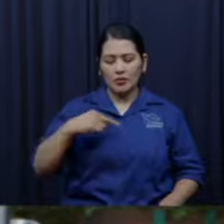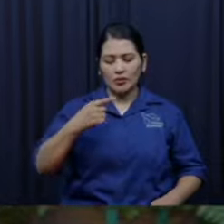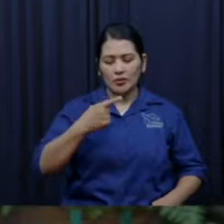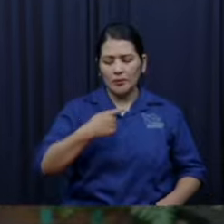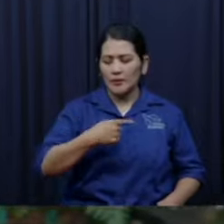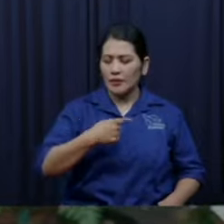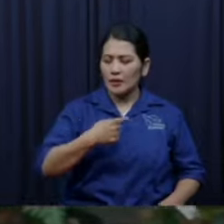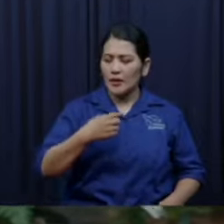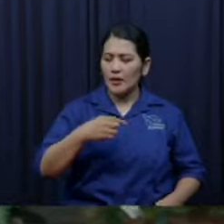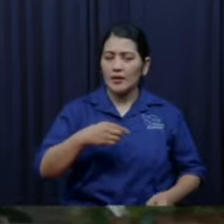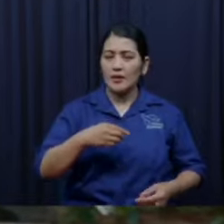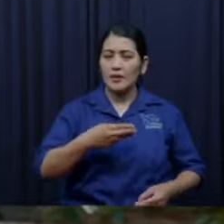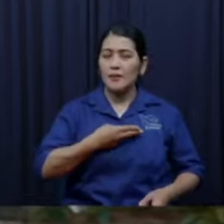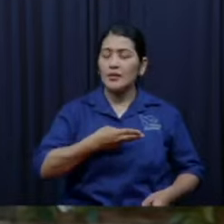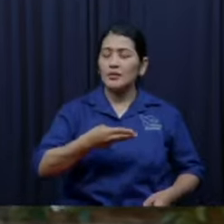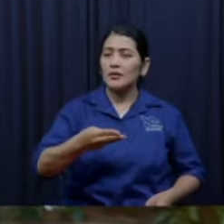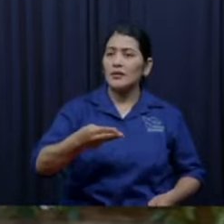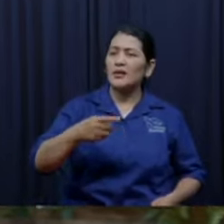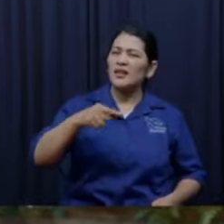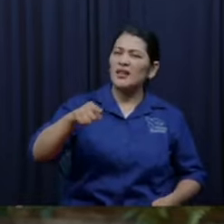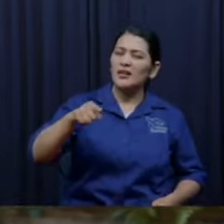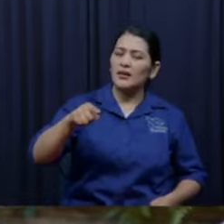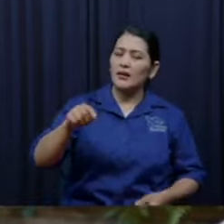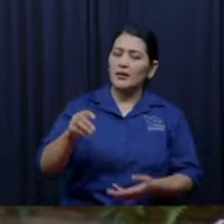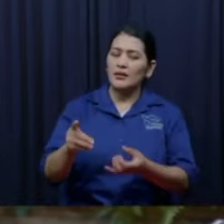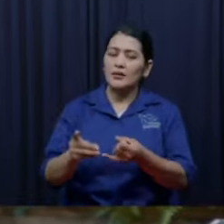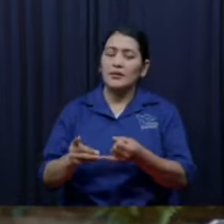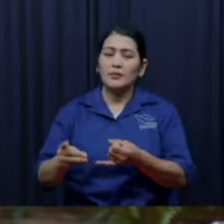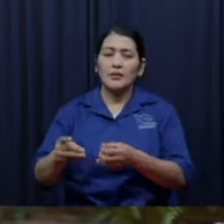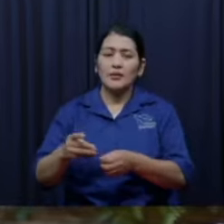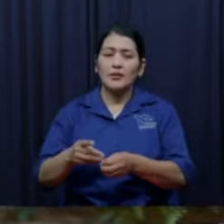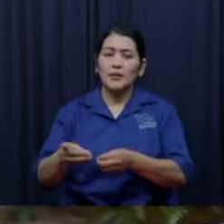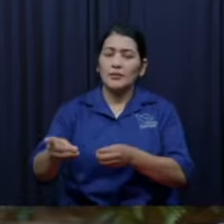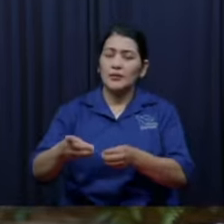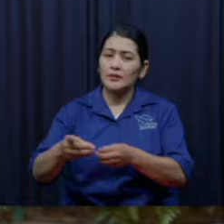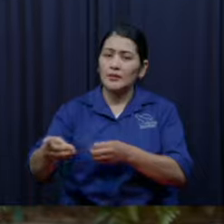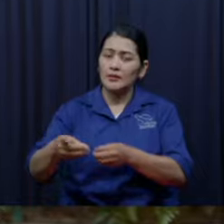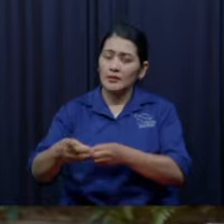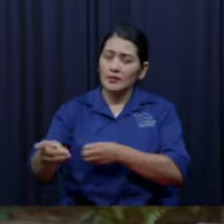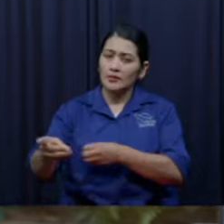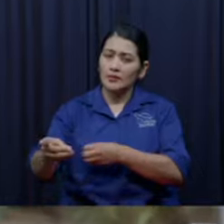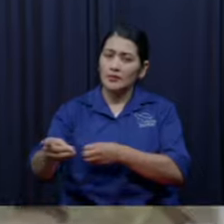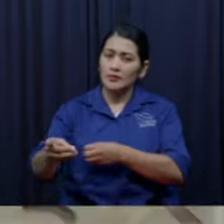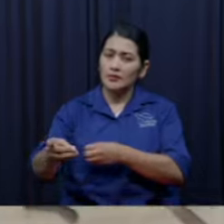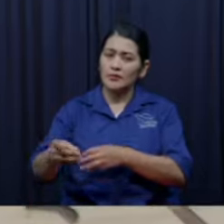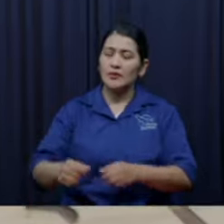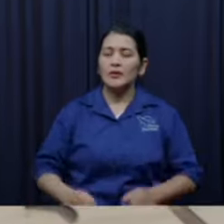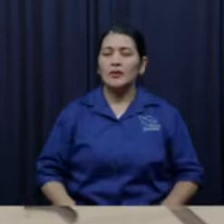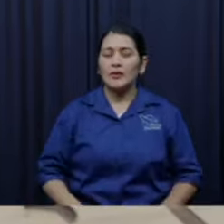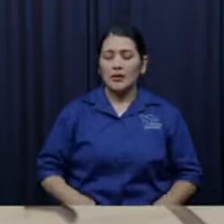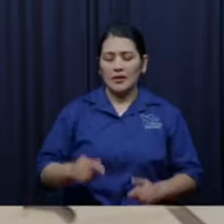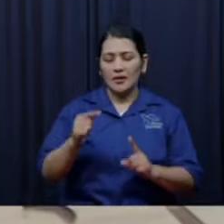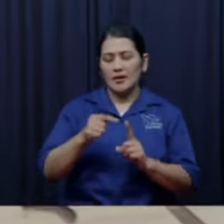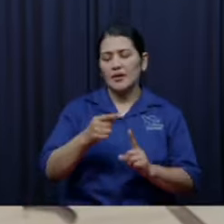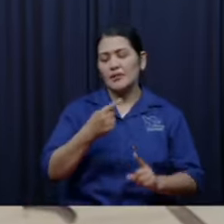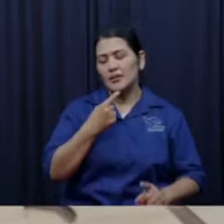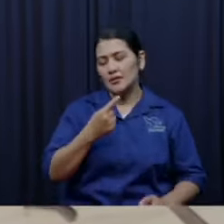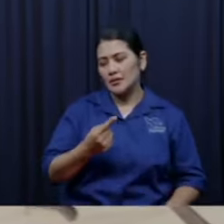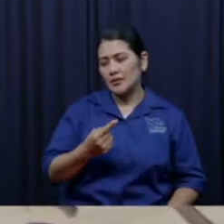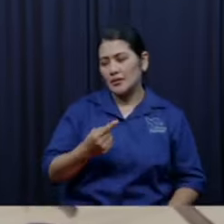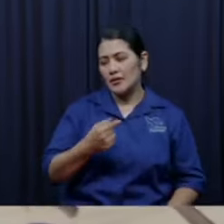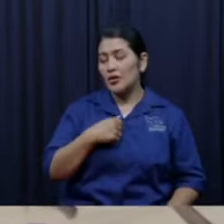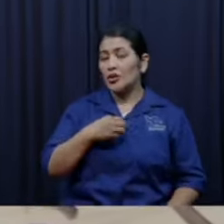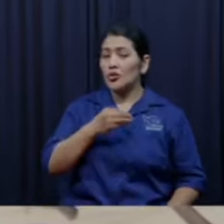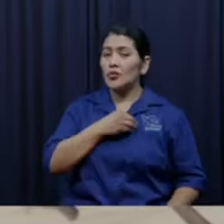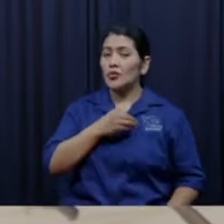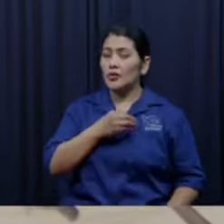pobre me dice entonces yo quiero ayudarlos pero mire yo quisiera ayudarlos primero cambiándole la mente yo quiero cambiarle la mente